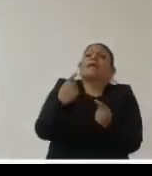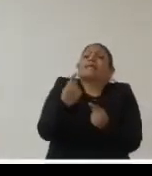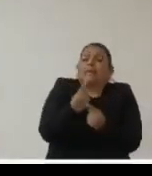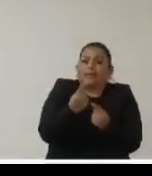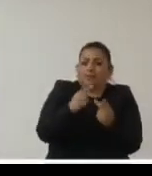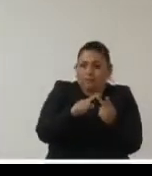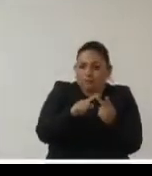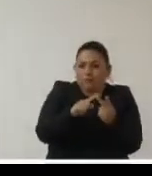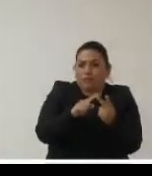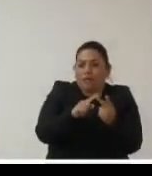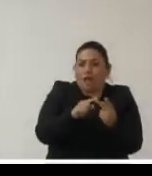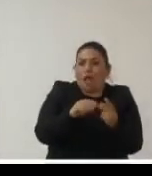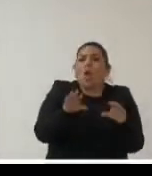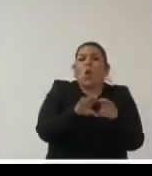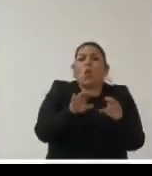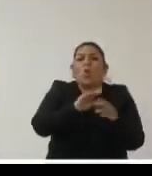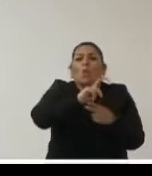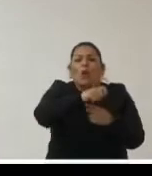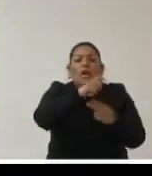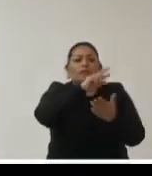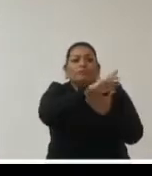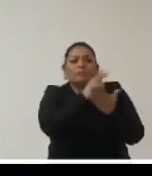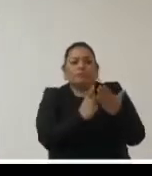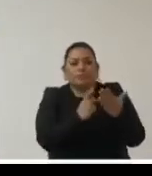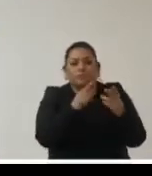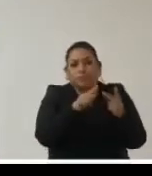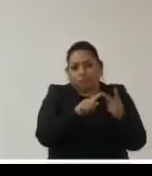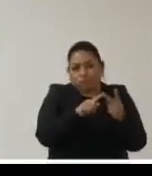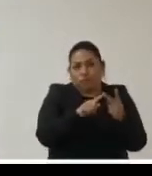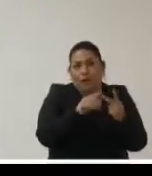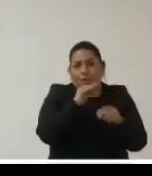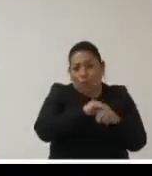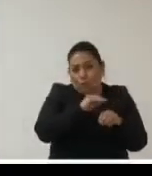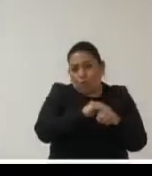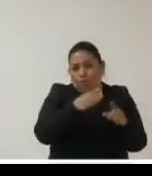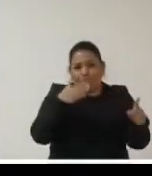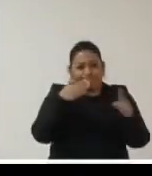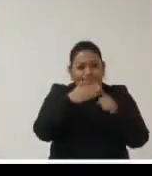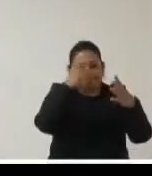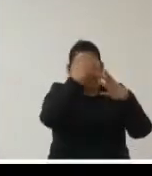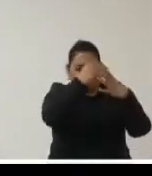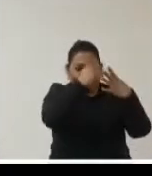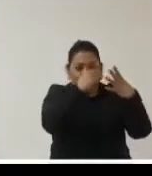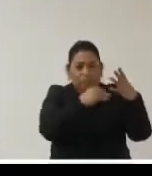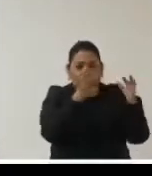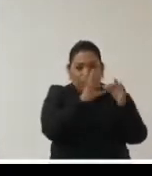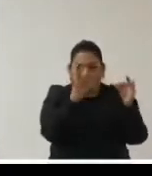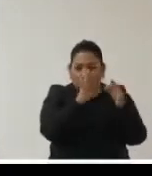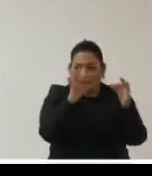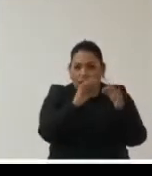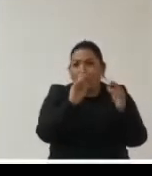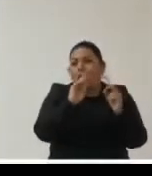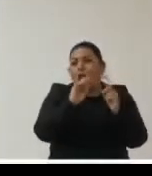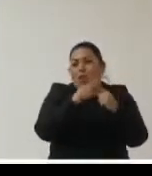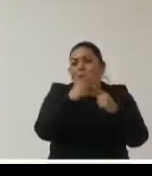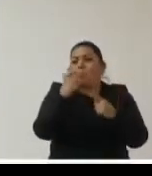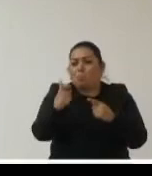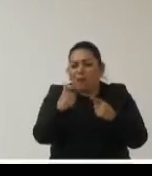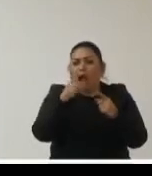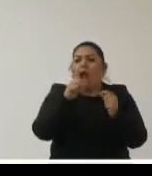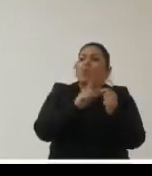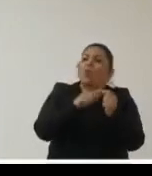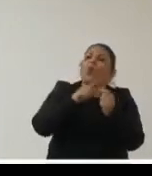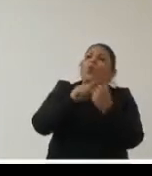y cuál fue su procedimiento de contratación poner poner las especificaciones claras de unidad de precio y